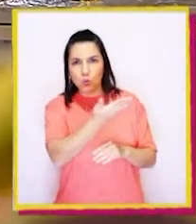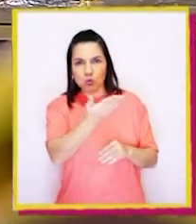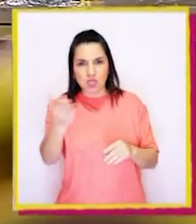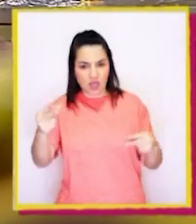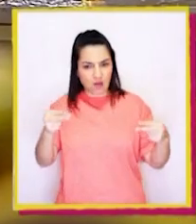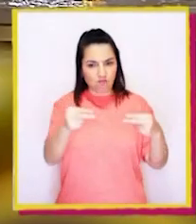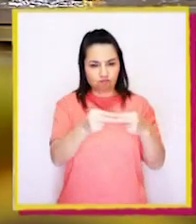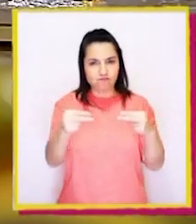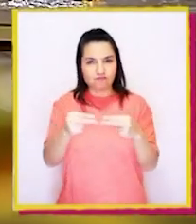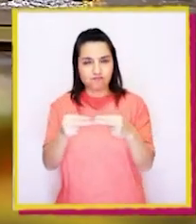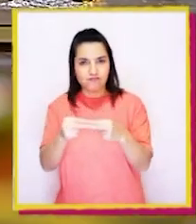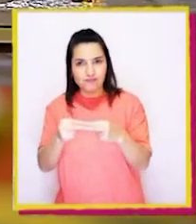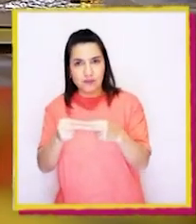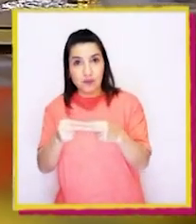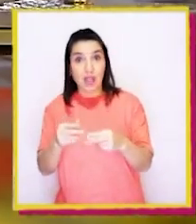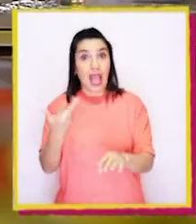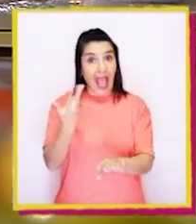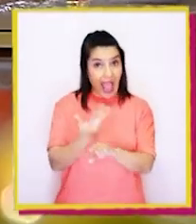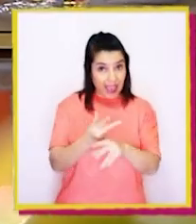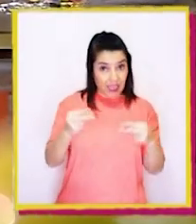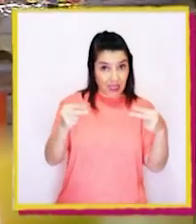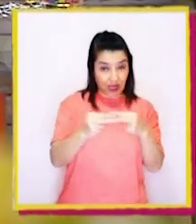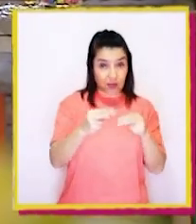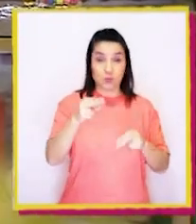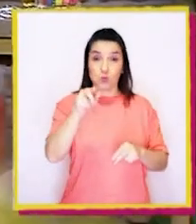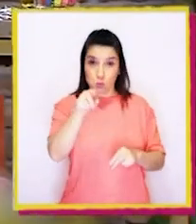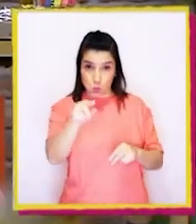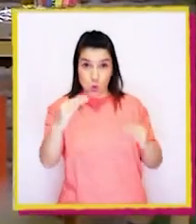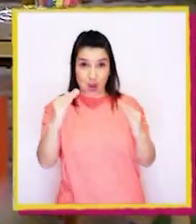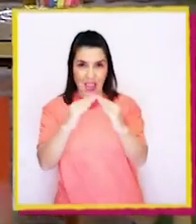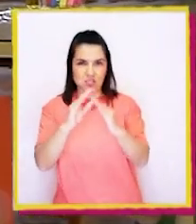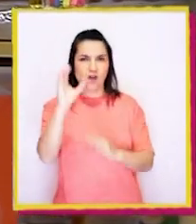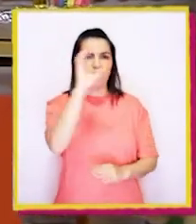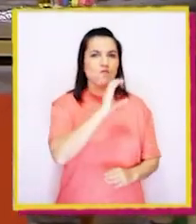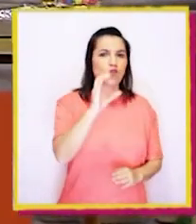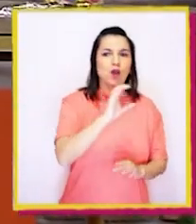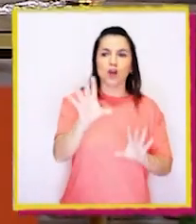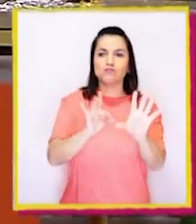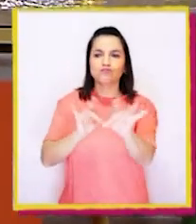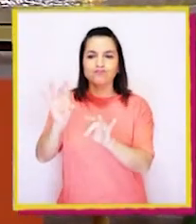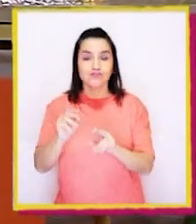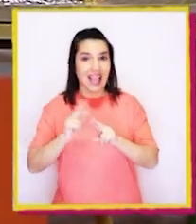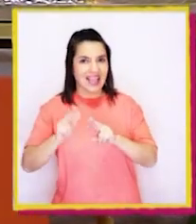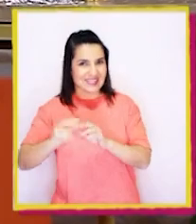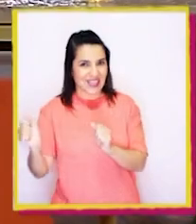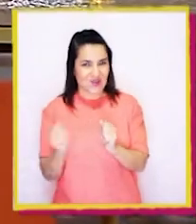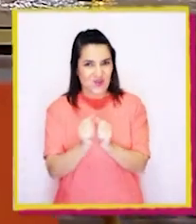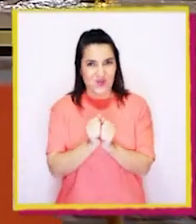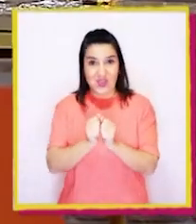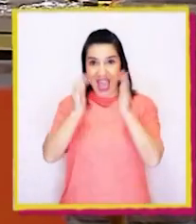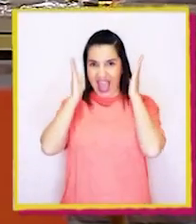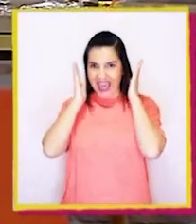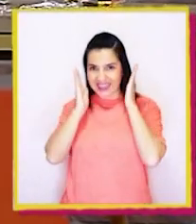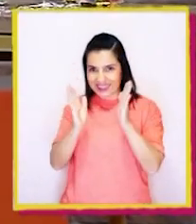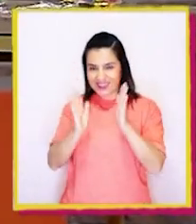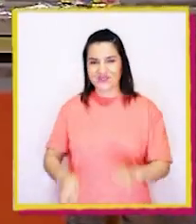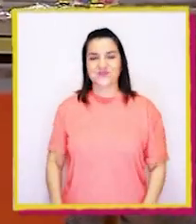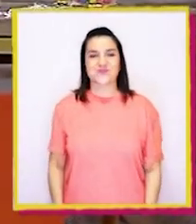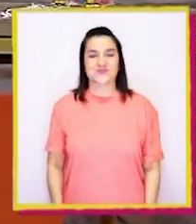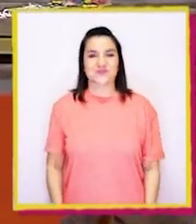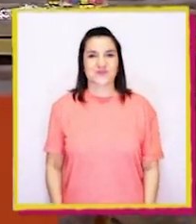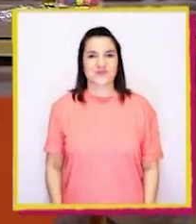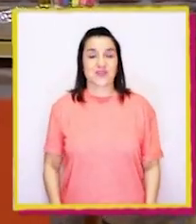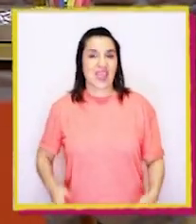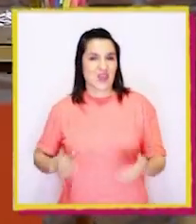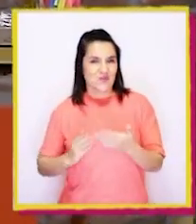unir? Si tienes clips en tu casa, búscalos. Porque podemos hacer esto juntos. Pongan mucha atención.